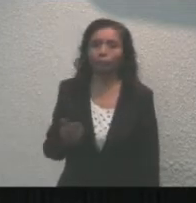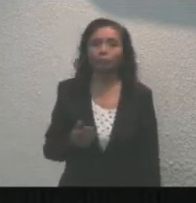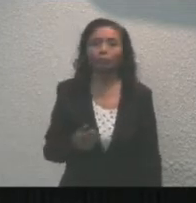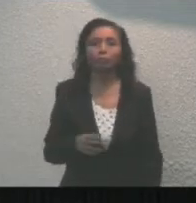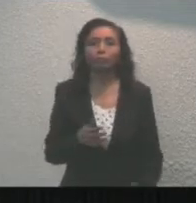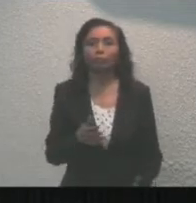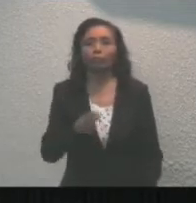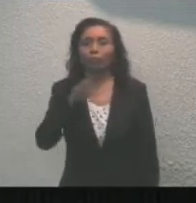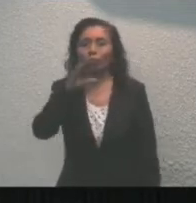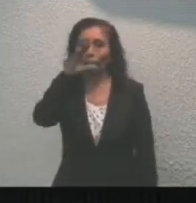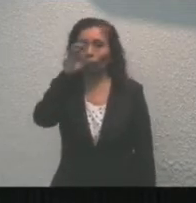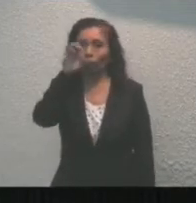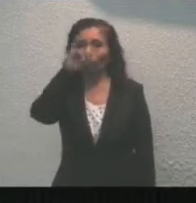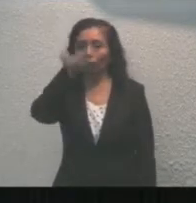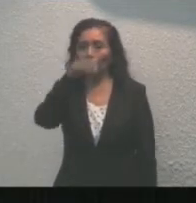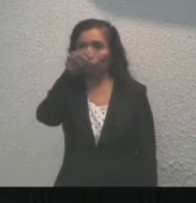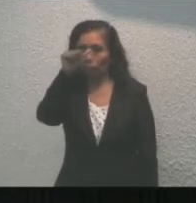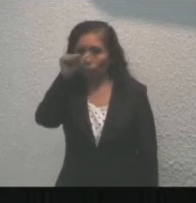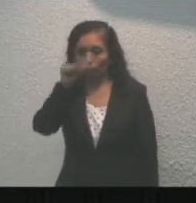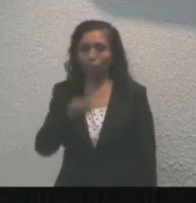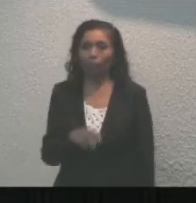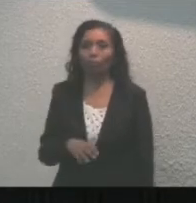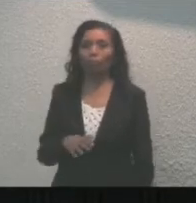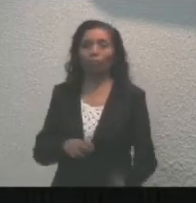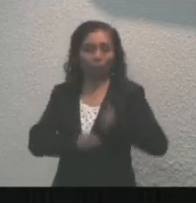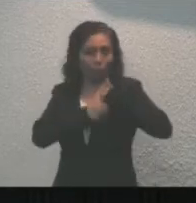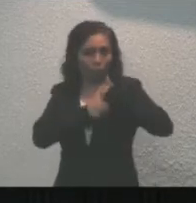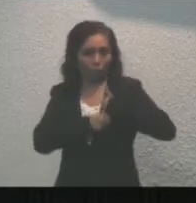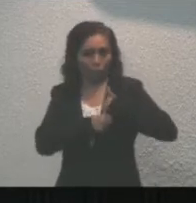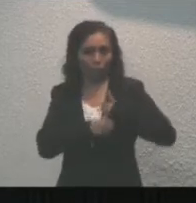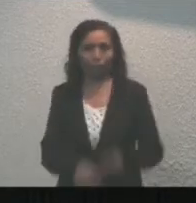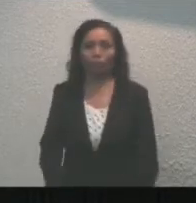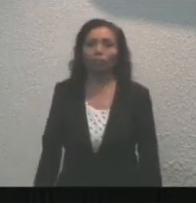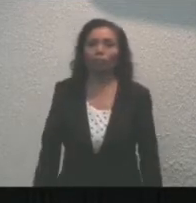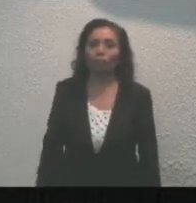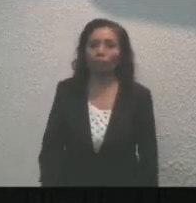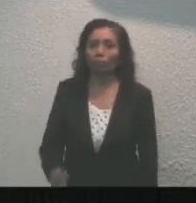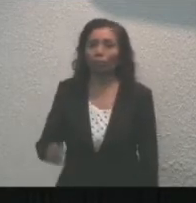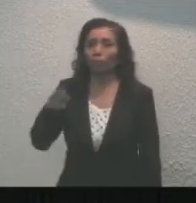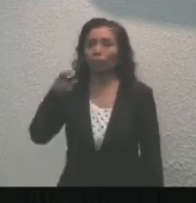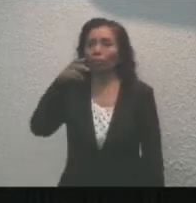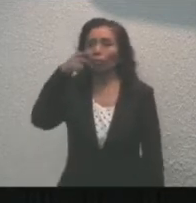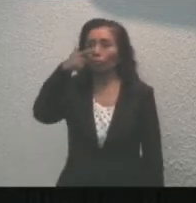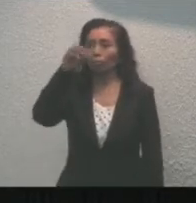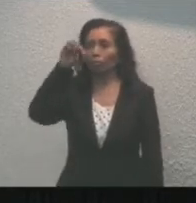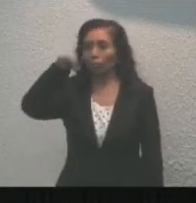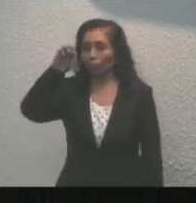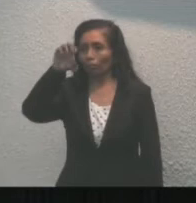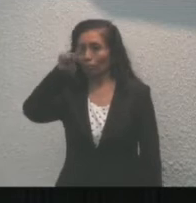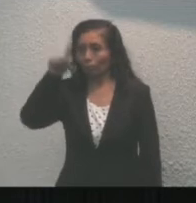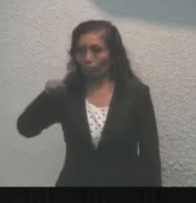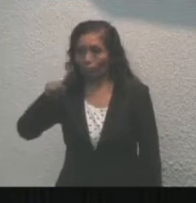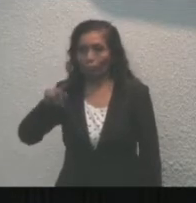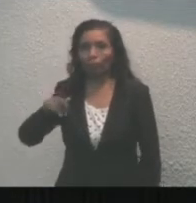Pérez Ceja, Comandante de la 34 Zona Militar, al Vicealmirante José Ricardo Gómez Meillón, Comandante de la